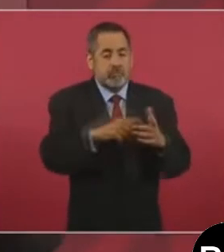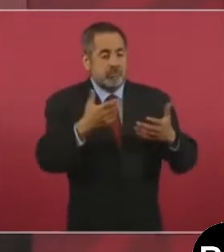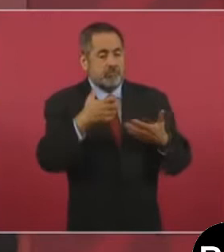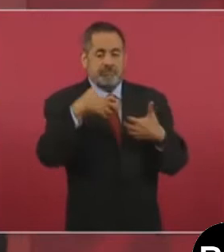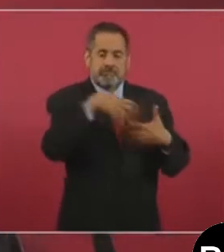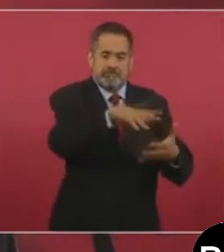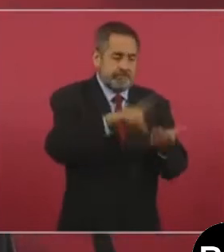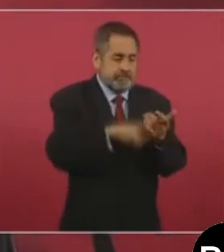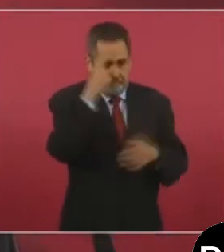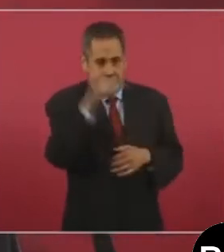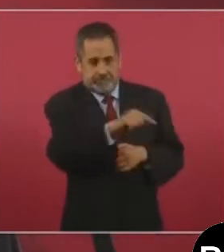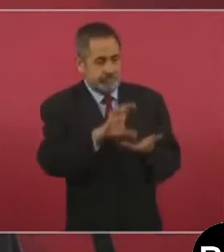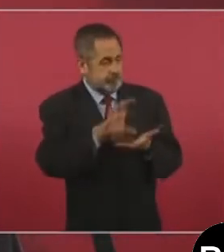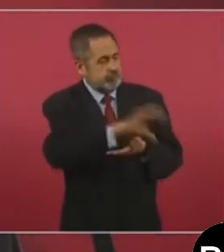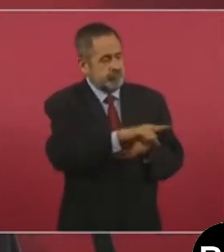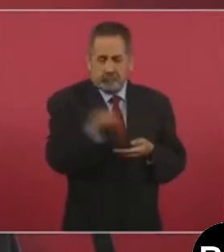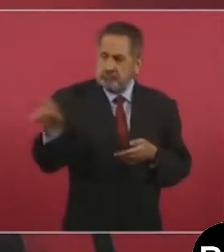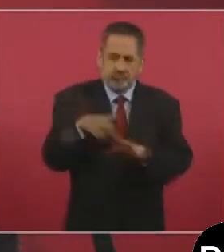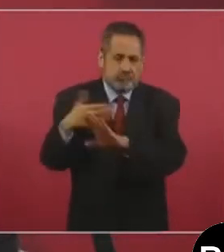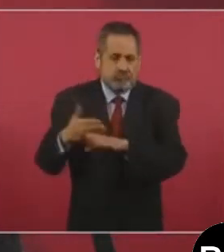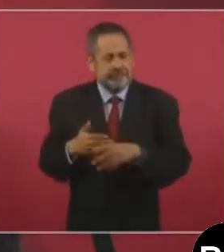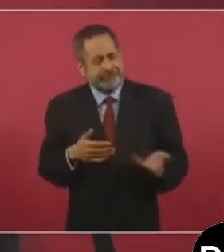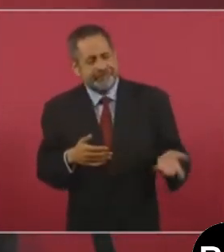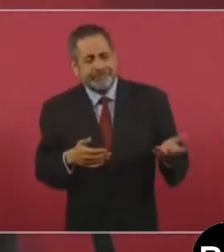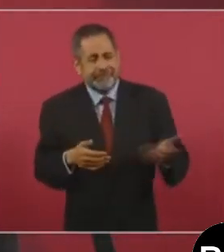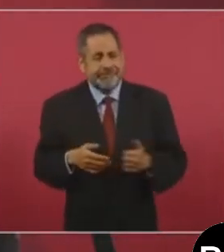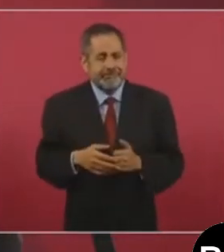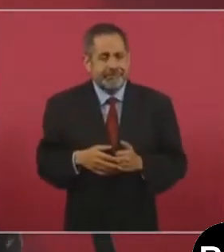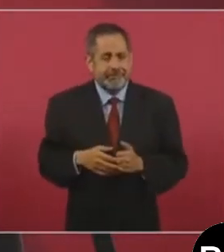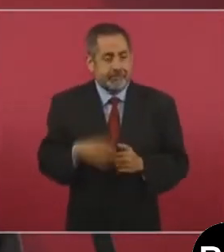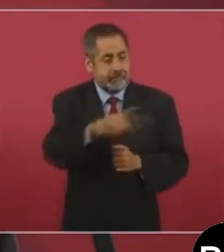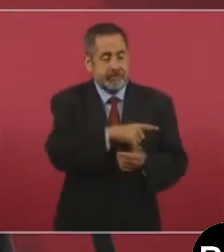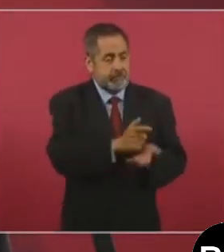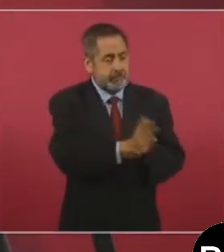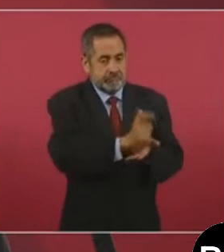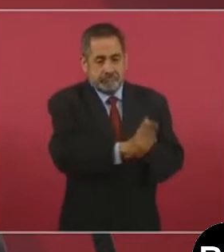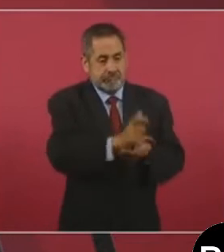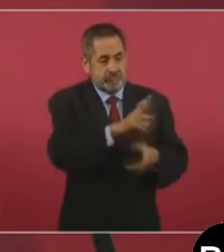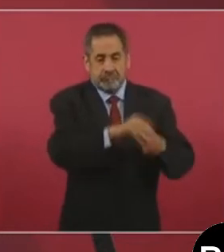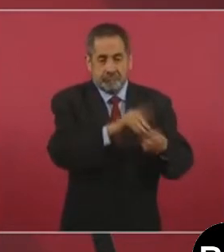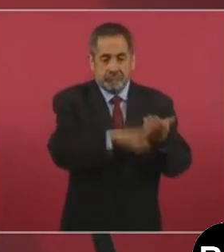que aportaban.